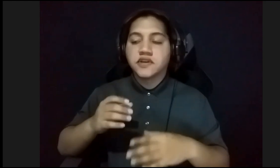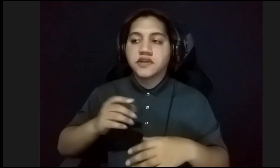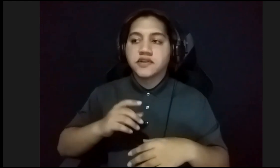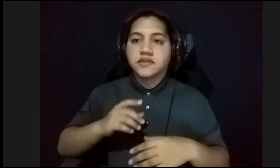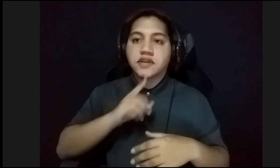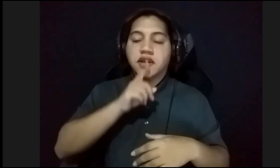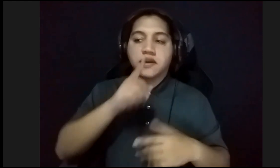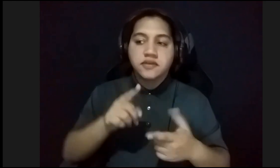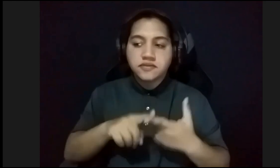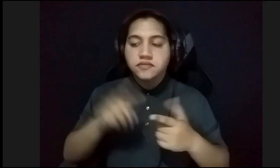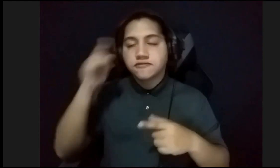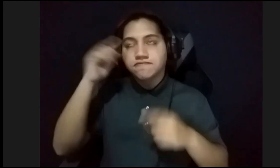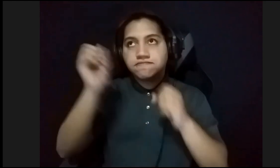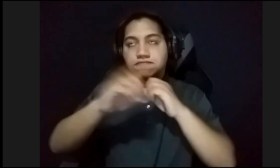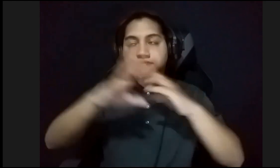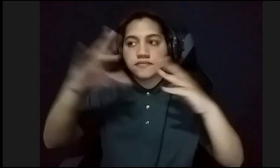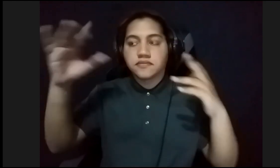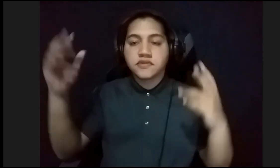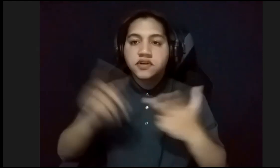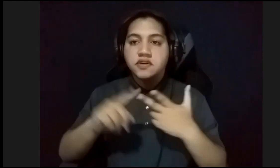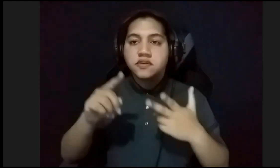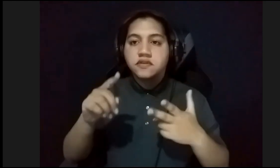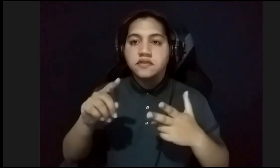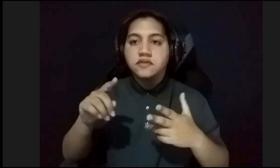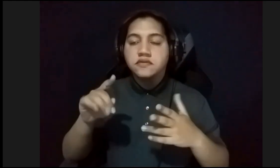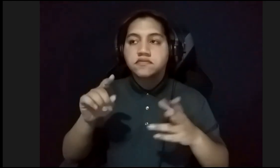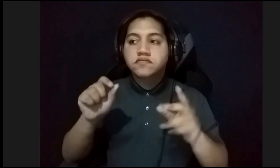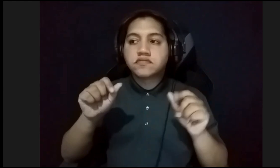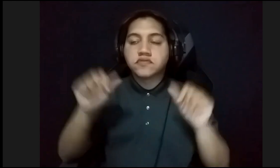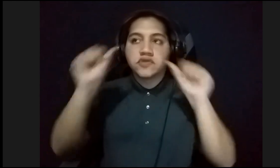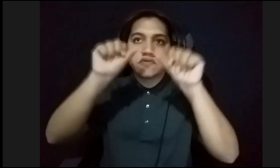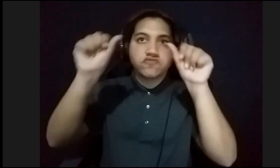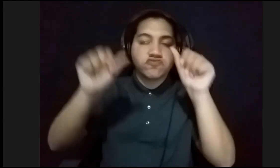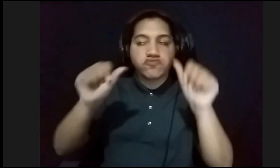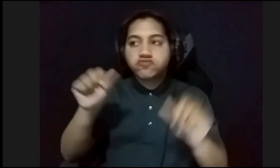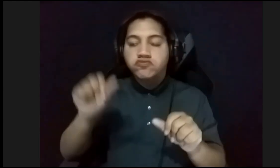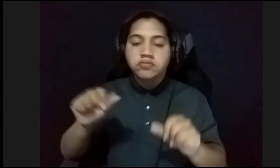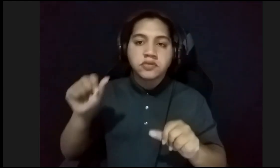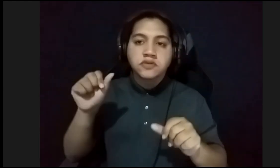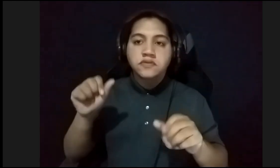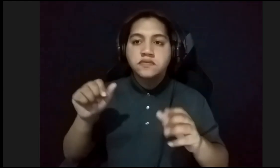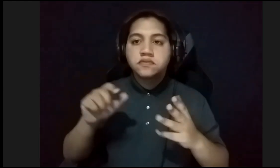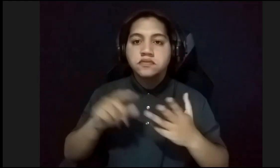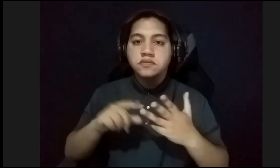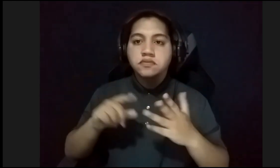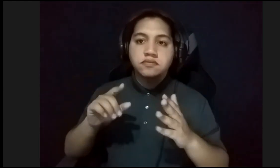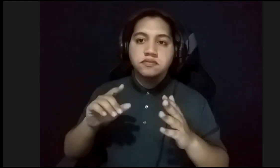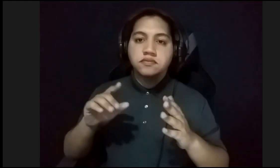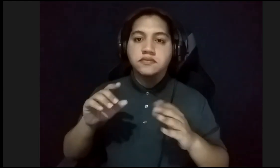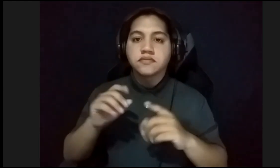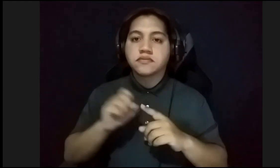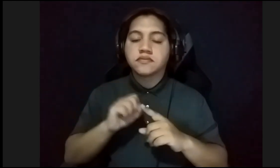el realismo, lo figurativo, enfocando esta crisis, estas situaciones que